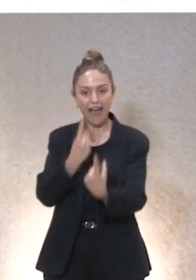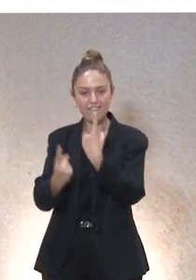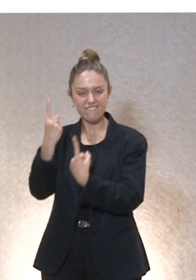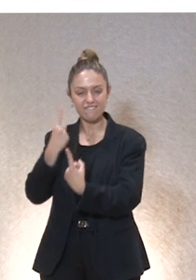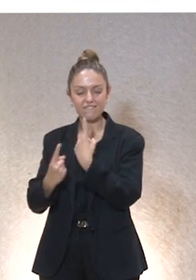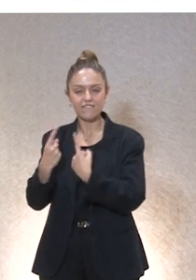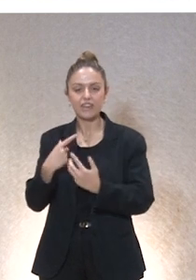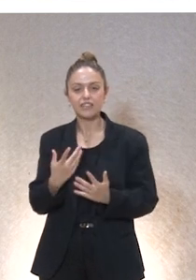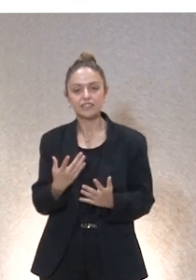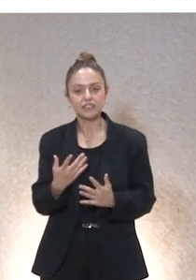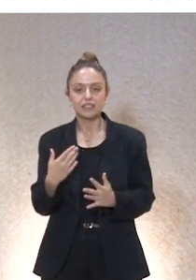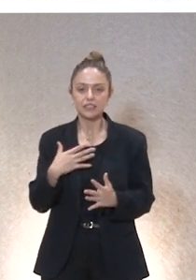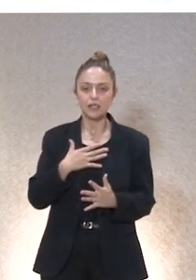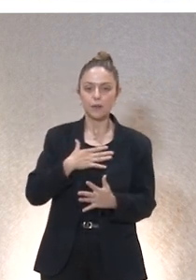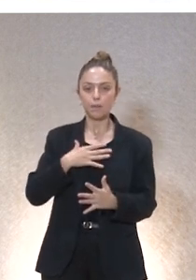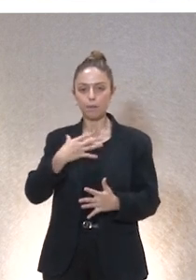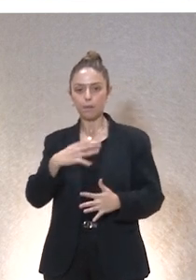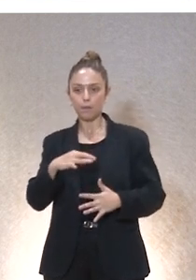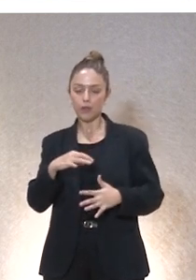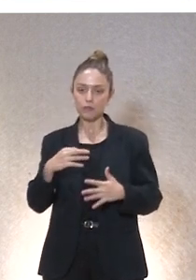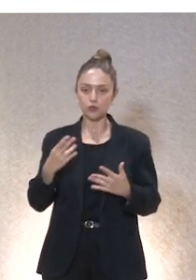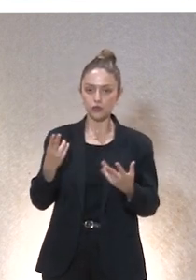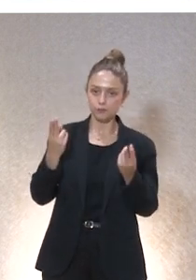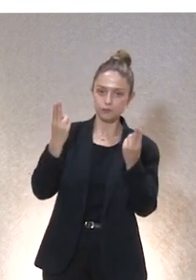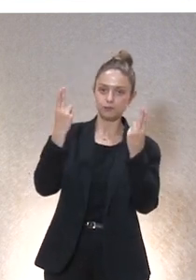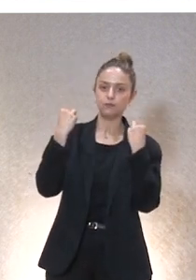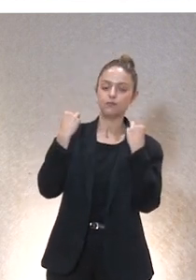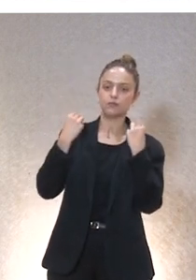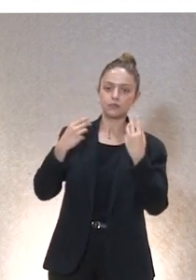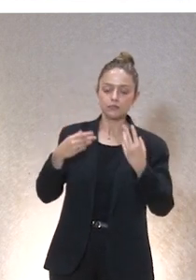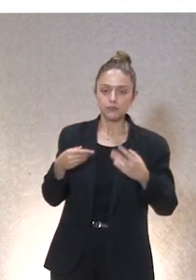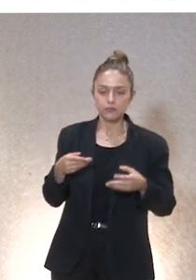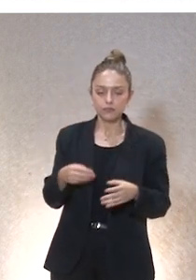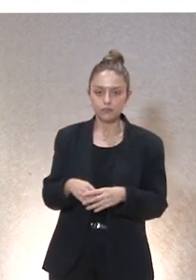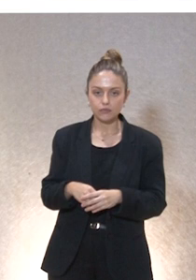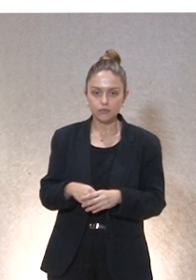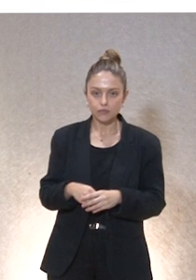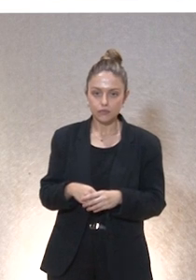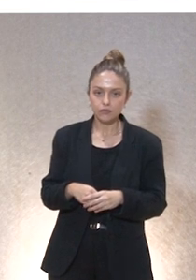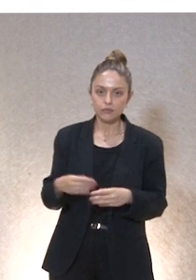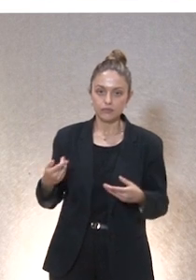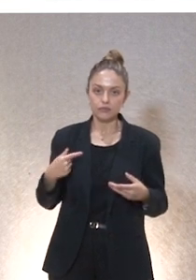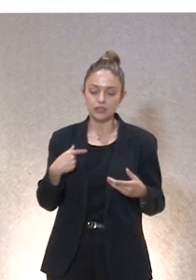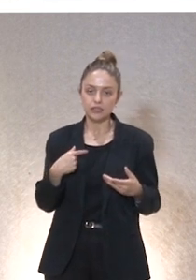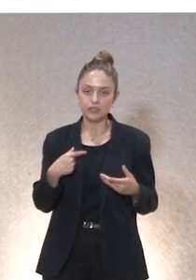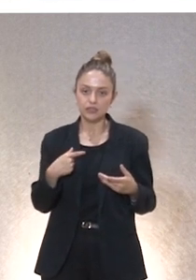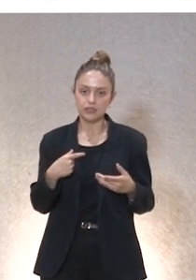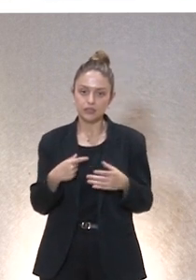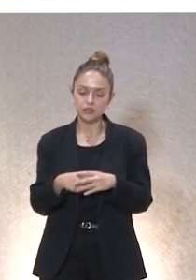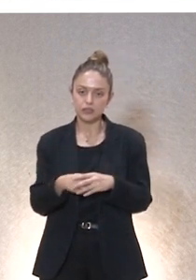las cuales realmente nos podemos dejar perder y en ese caso perdemos hasta la conciencia